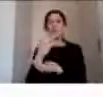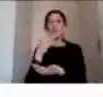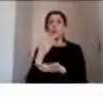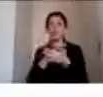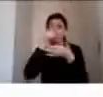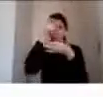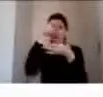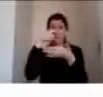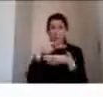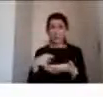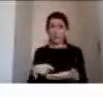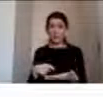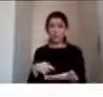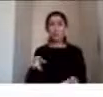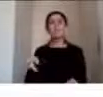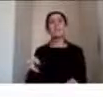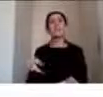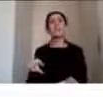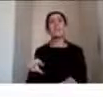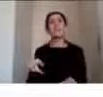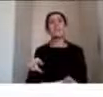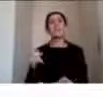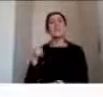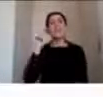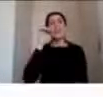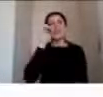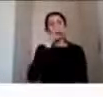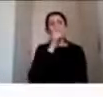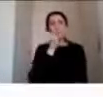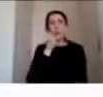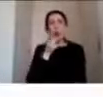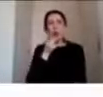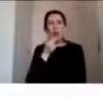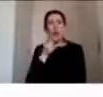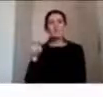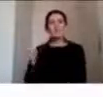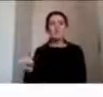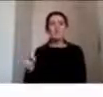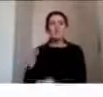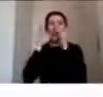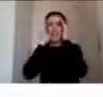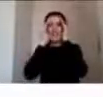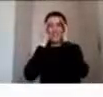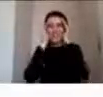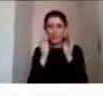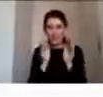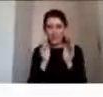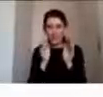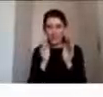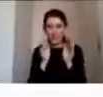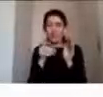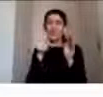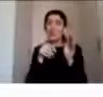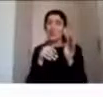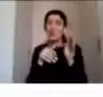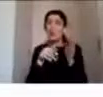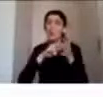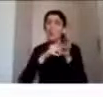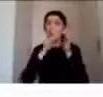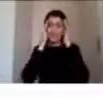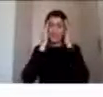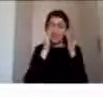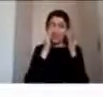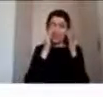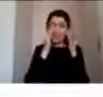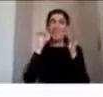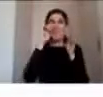presentando tenían relación con los procesos atencionales y eso era lo que estaba interfiriendo en que pudiera codificar toda la información que